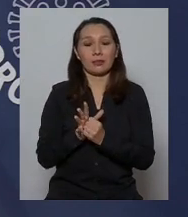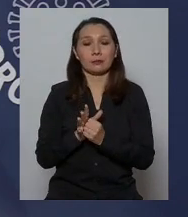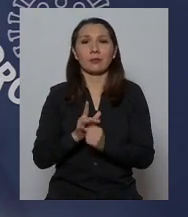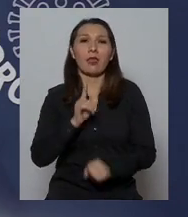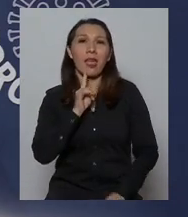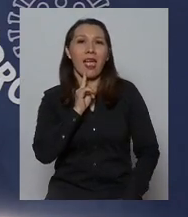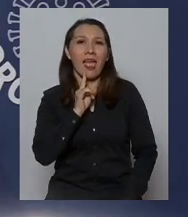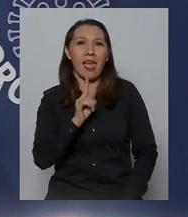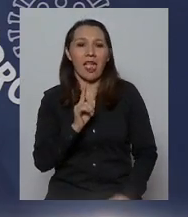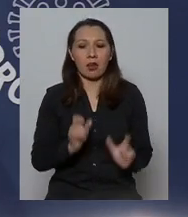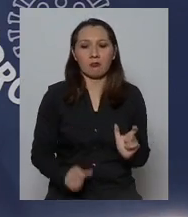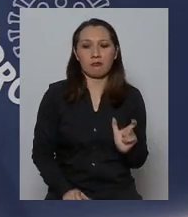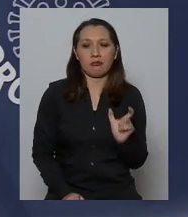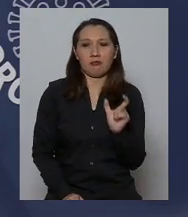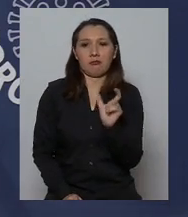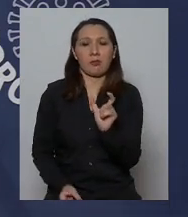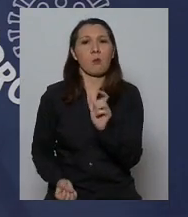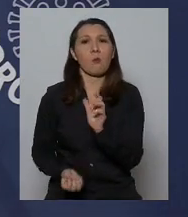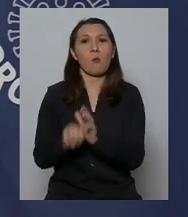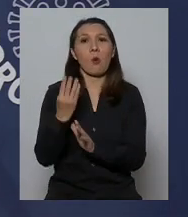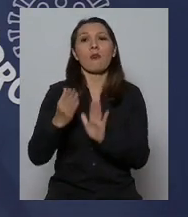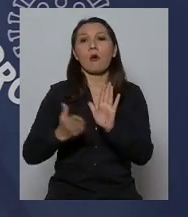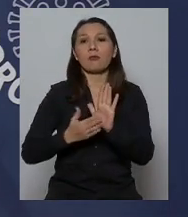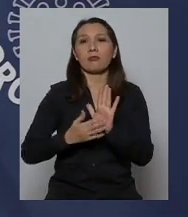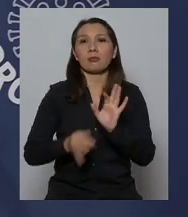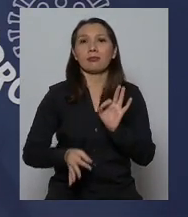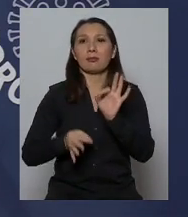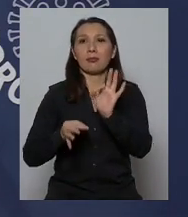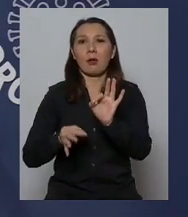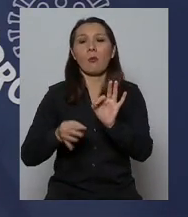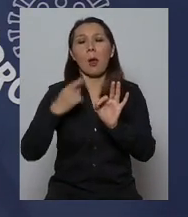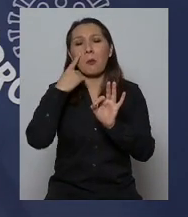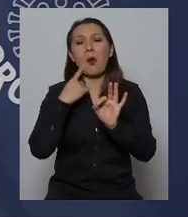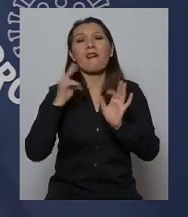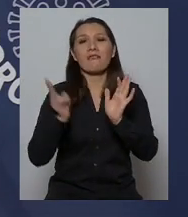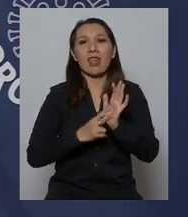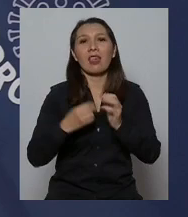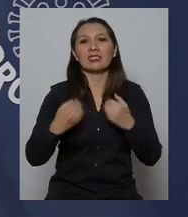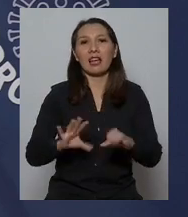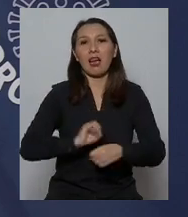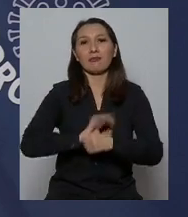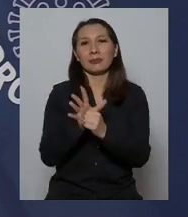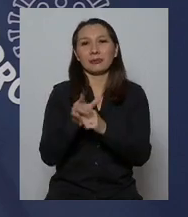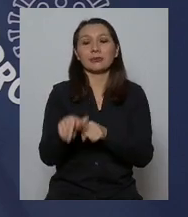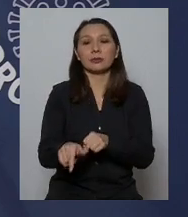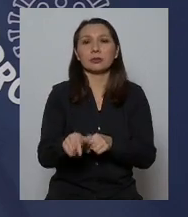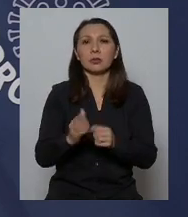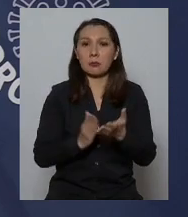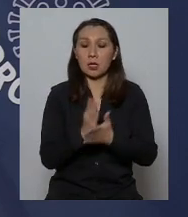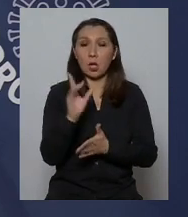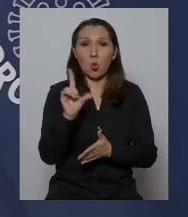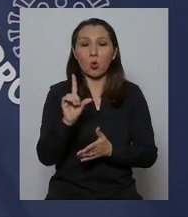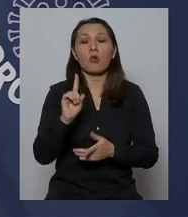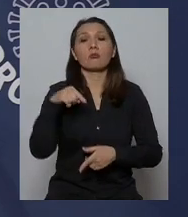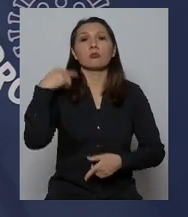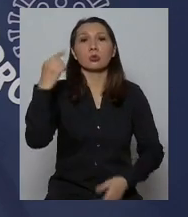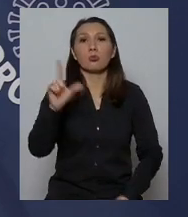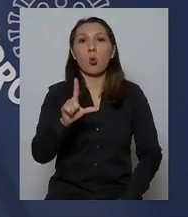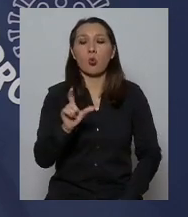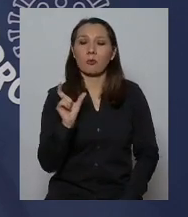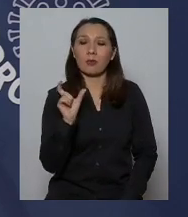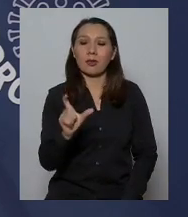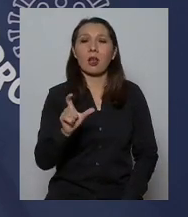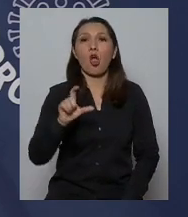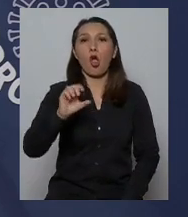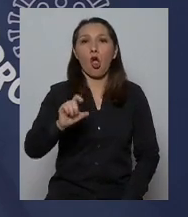quiénes se les va a entregar a partir de este lunes, no hoy, a partir del lunes, el carnet